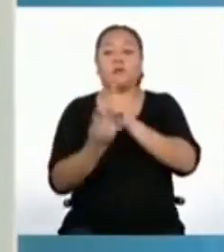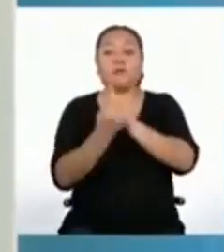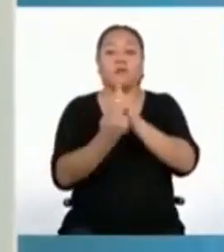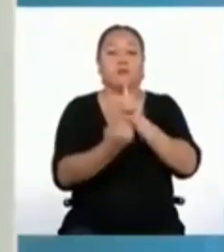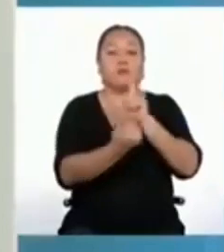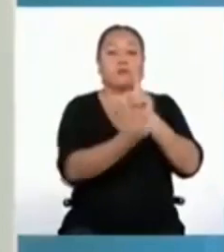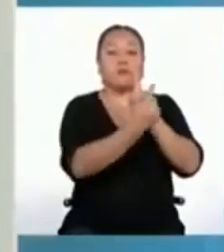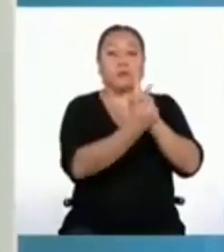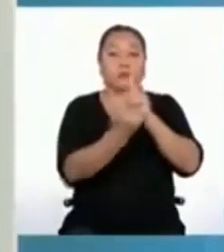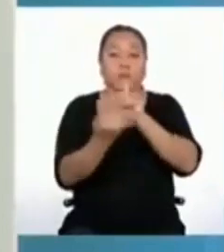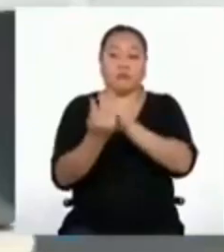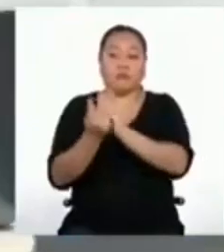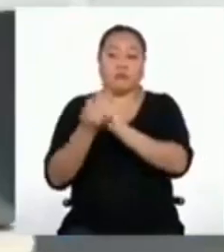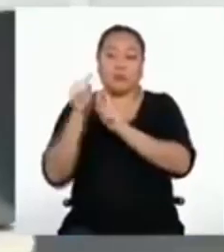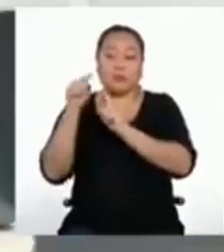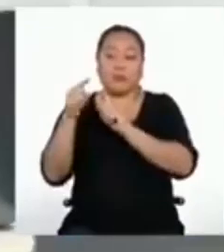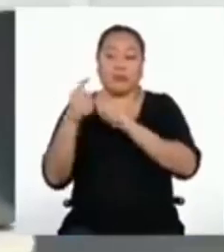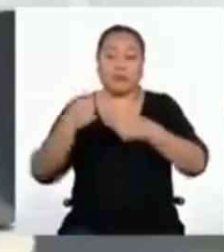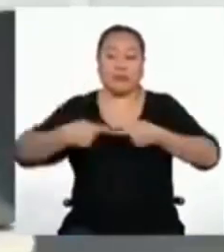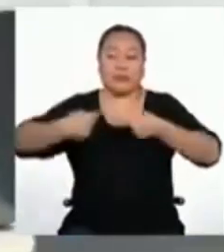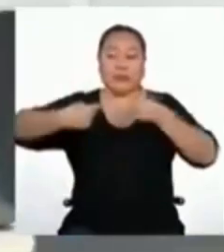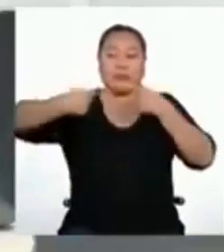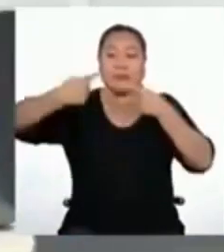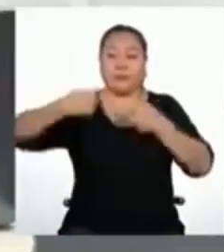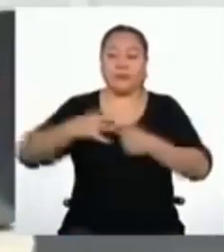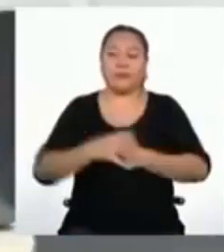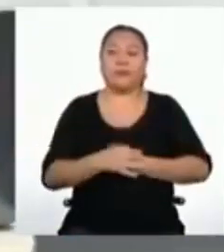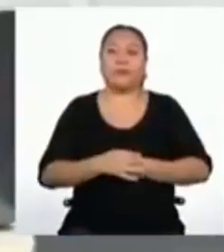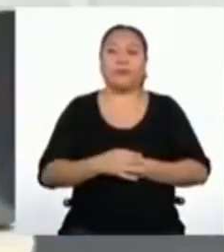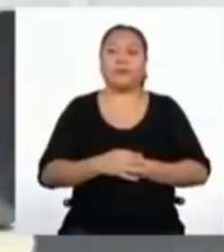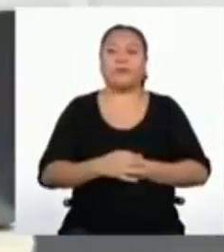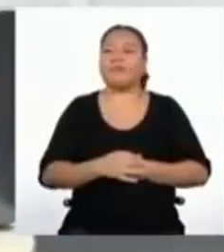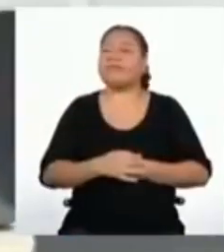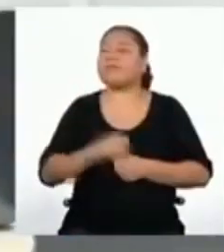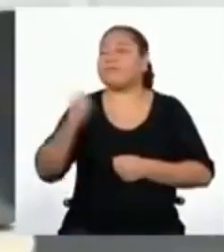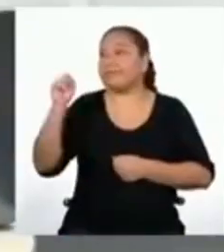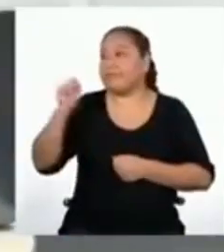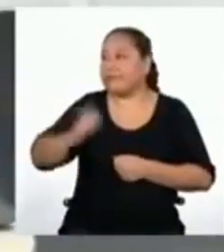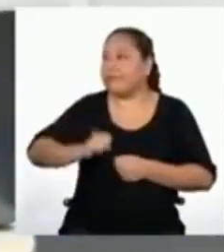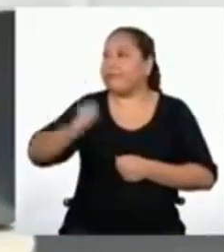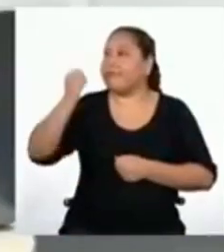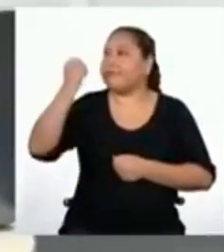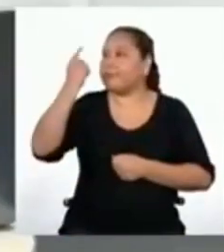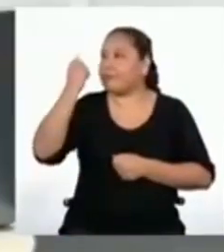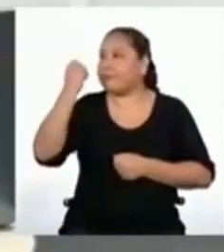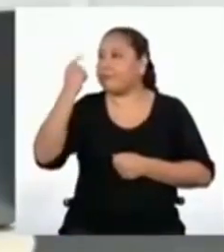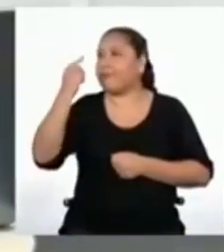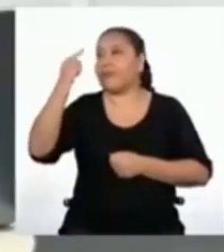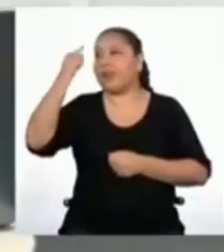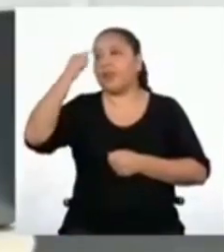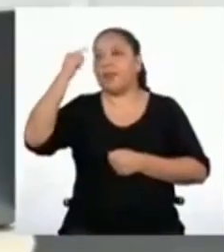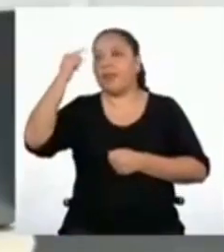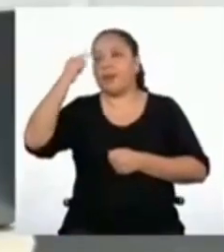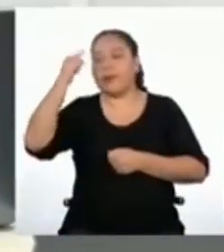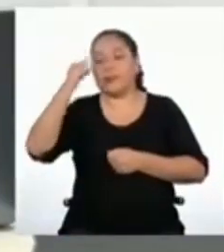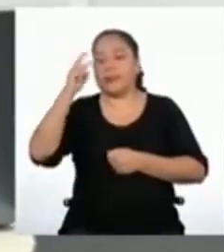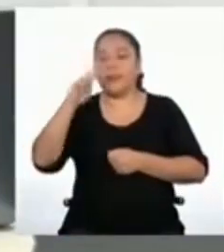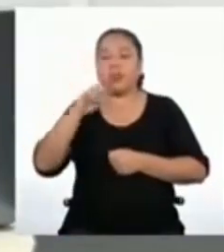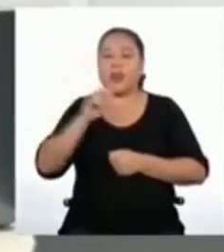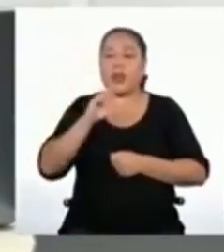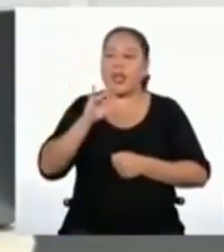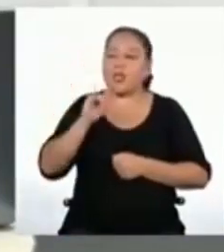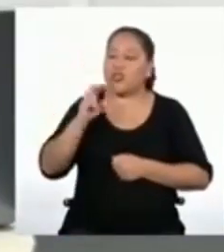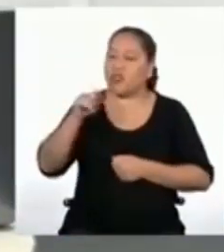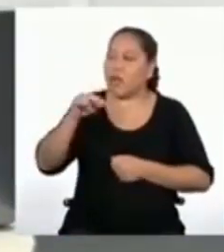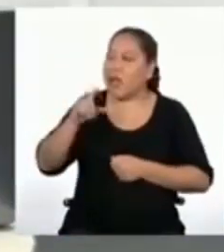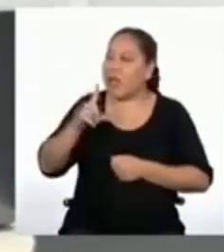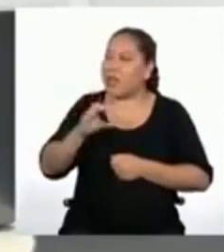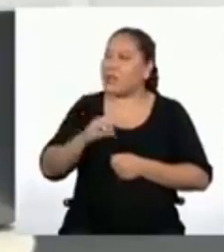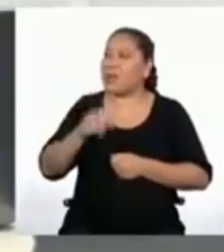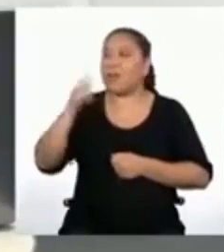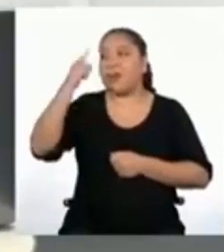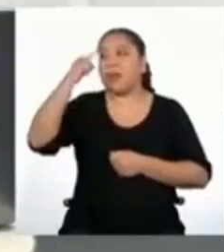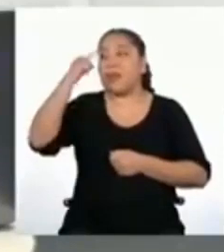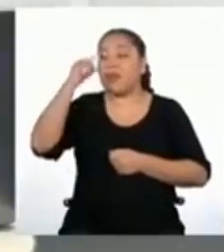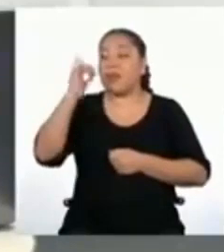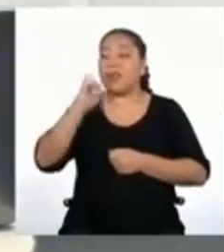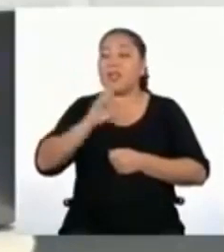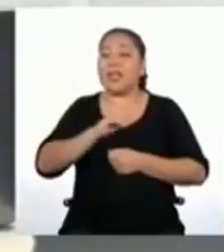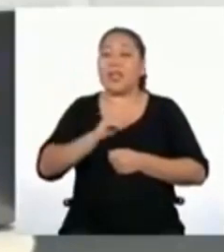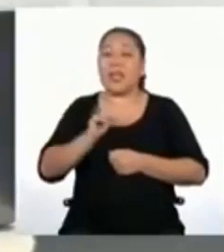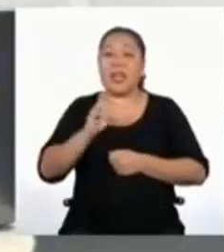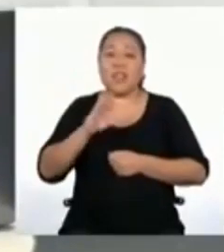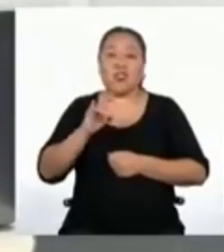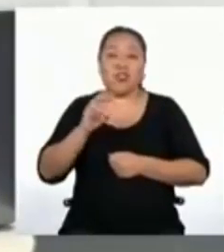en conflicto. Claro, ya entiendo mejor lo de pensamientos racionales e irracionales.